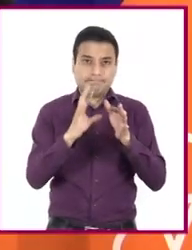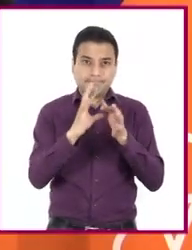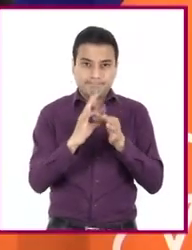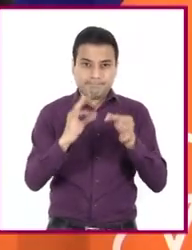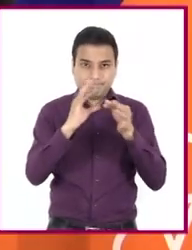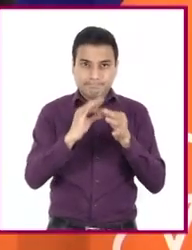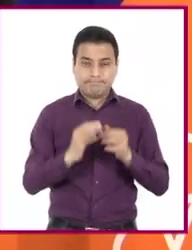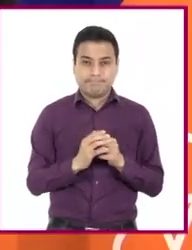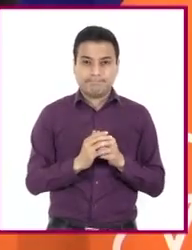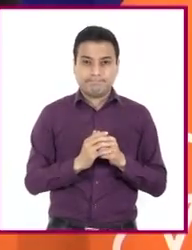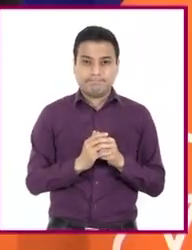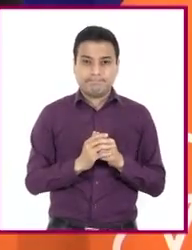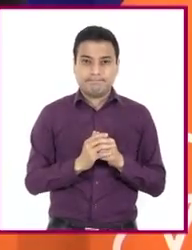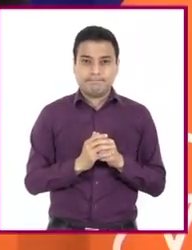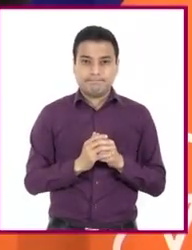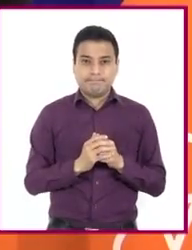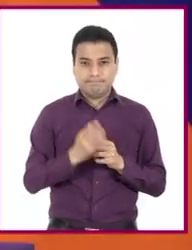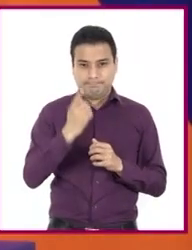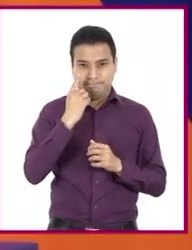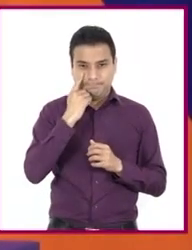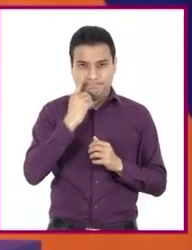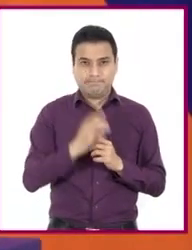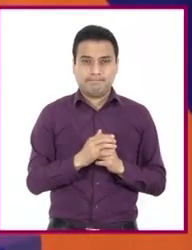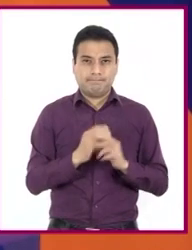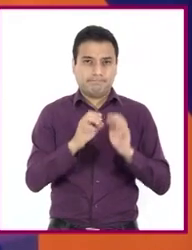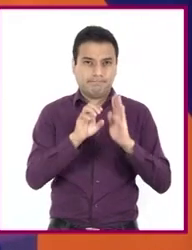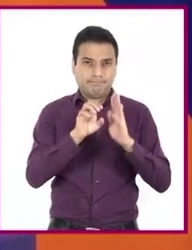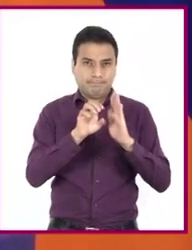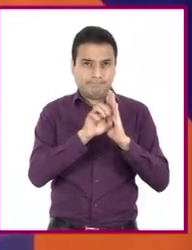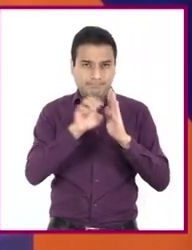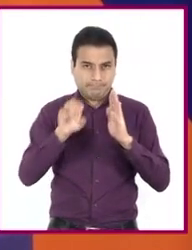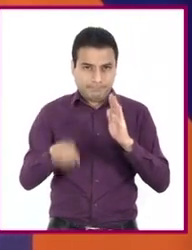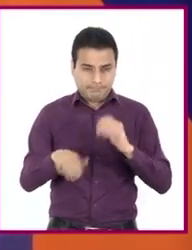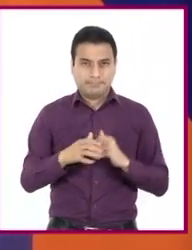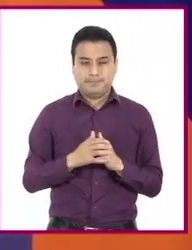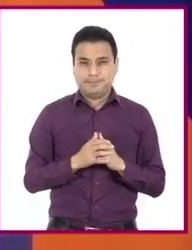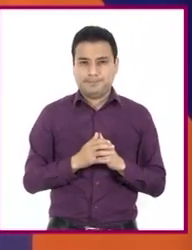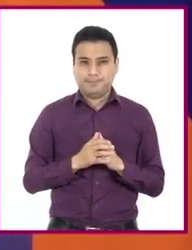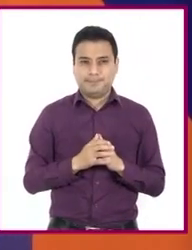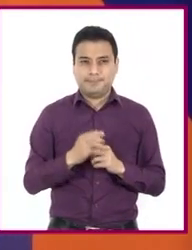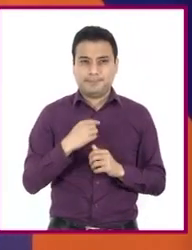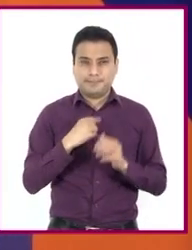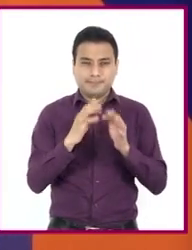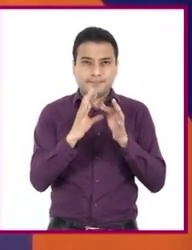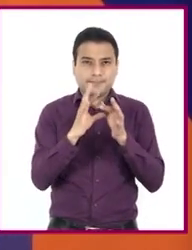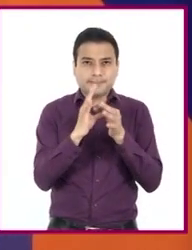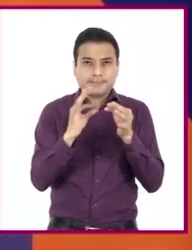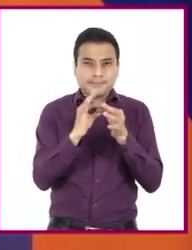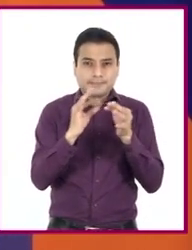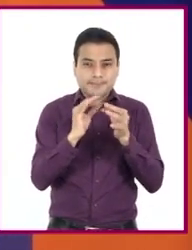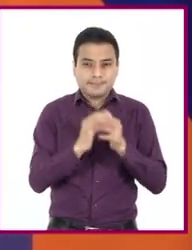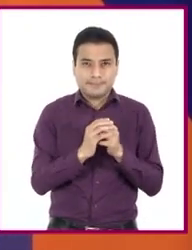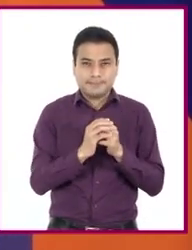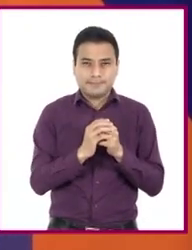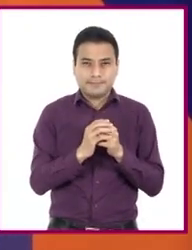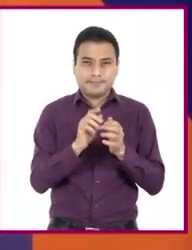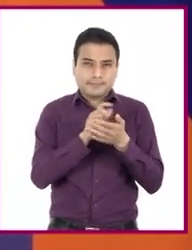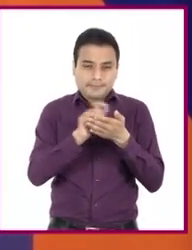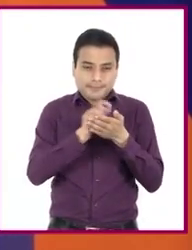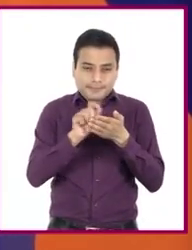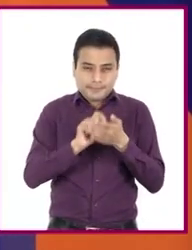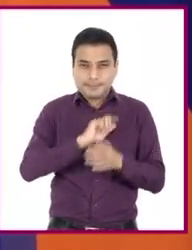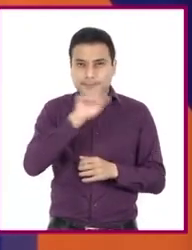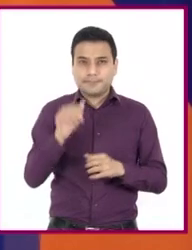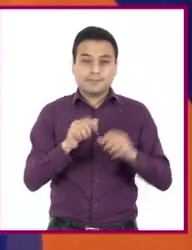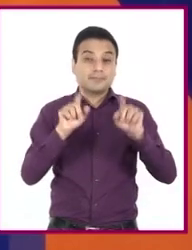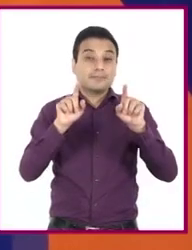que se hace es que en el cuerpo del texto, donde incluyes la idea que tomaste, pones entre paréntesis las letras iniciales del